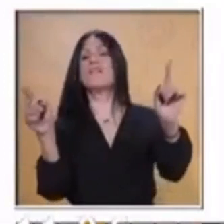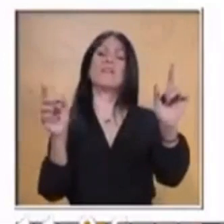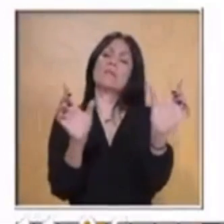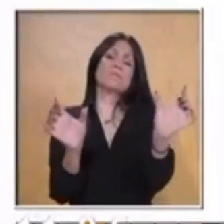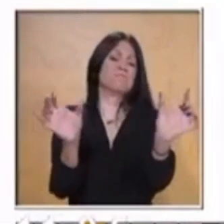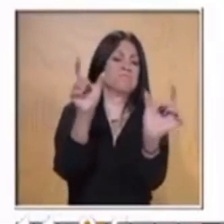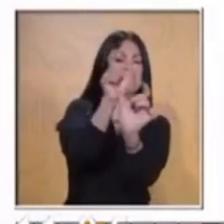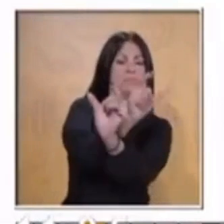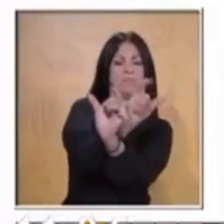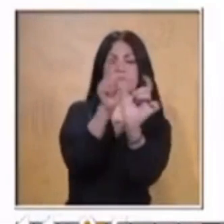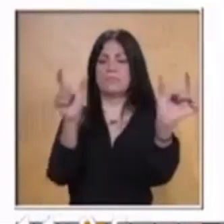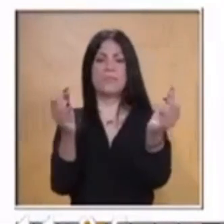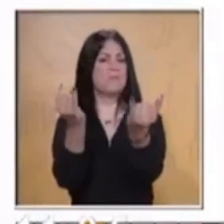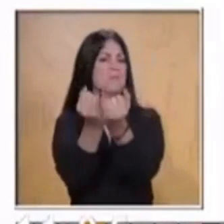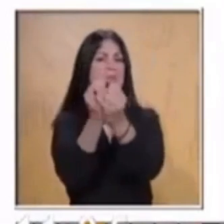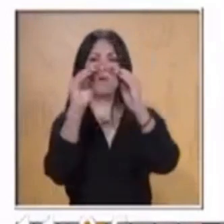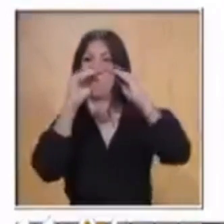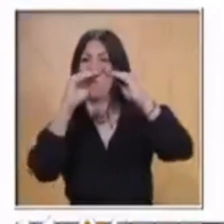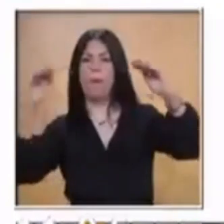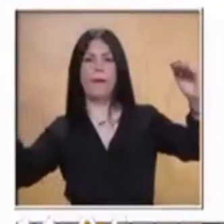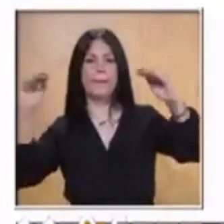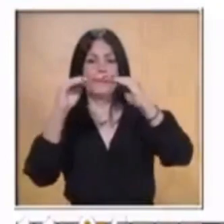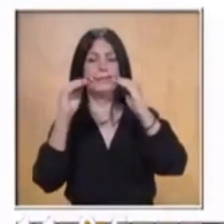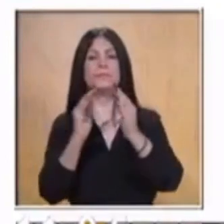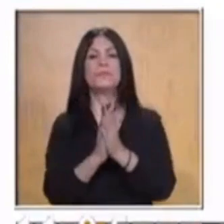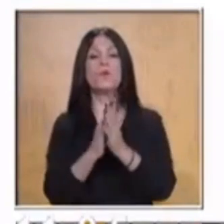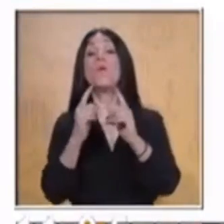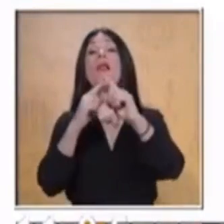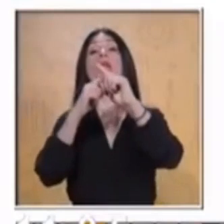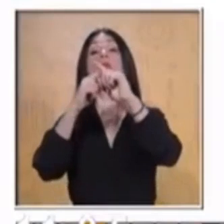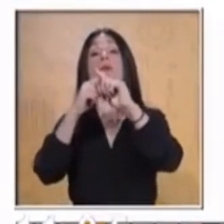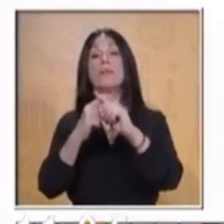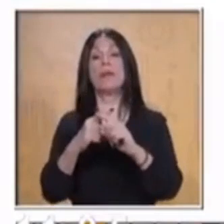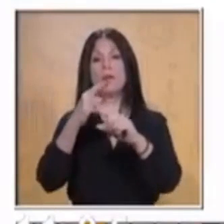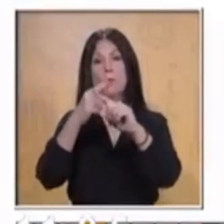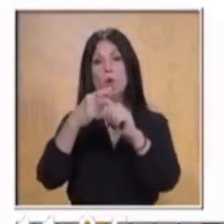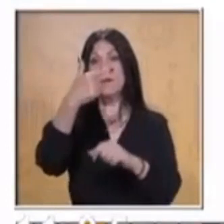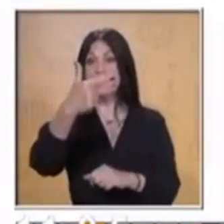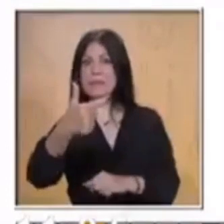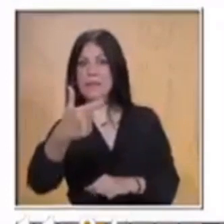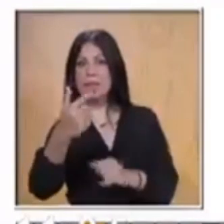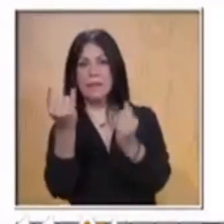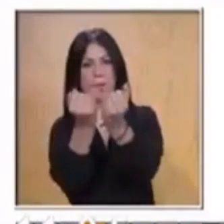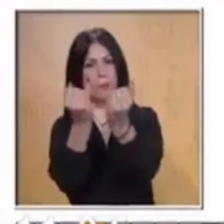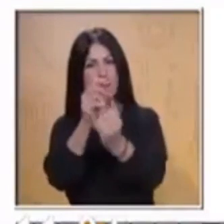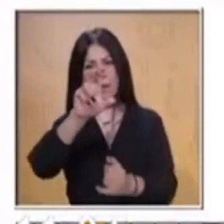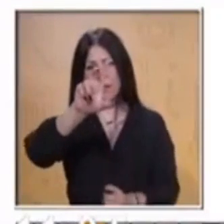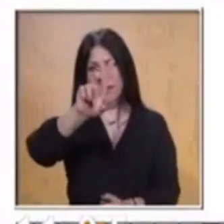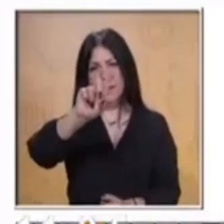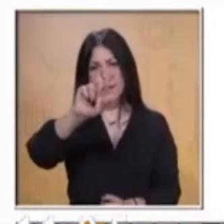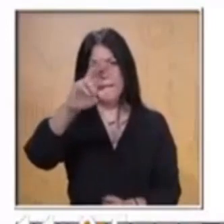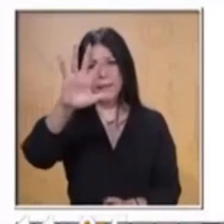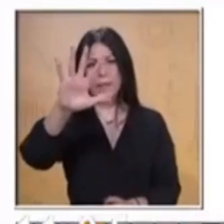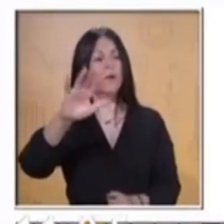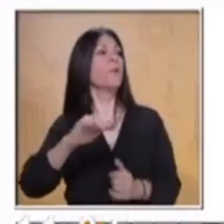no altera el producto. ¿Qué número multiplicado por 7 te da 35? A ver.